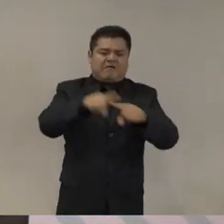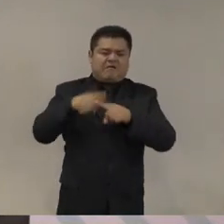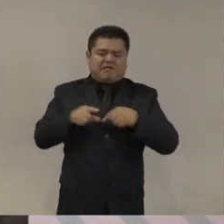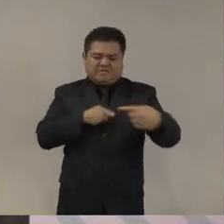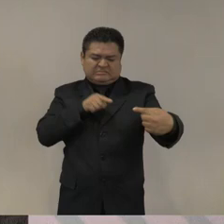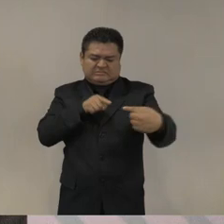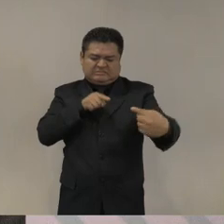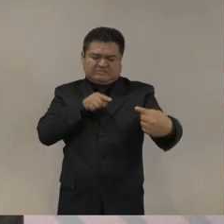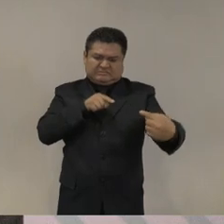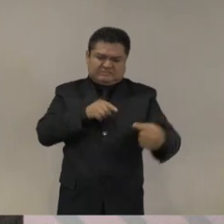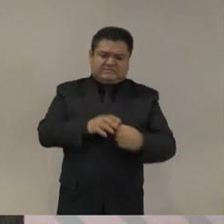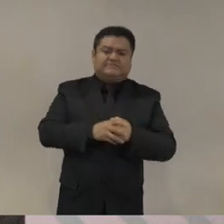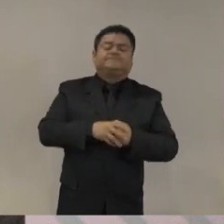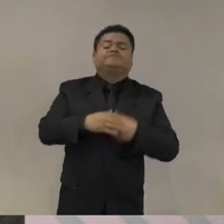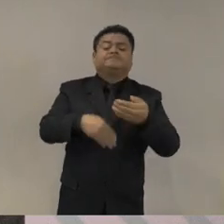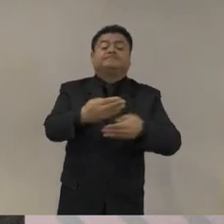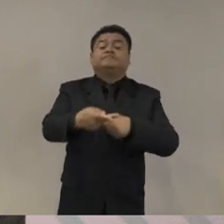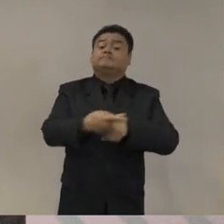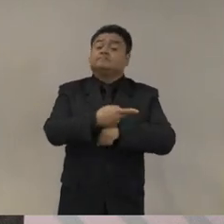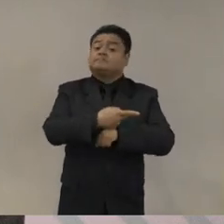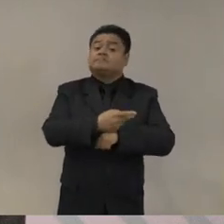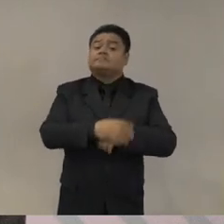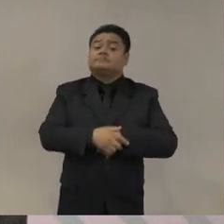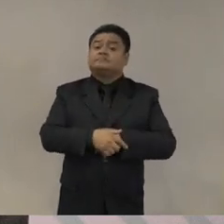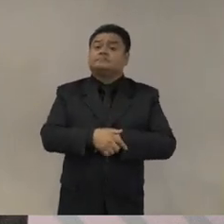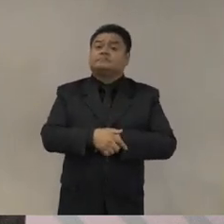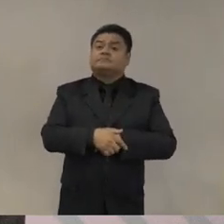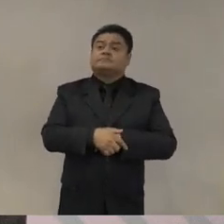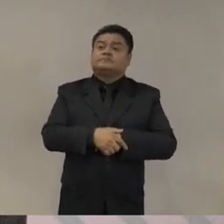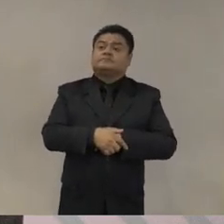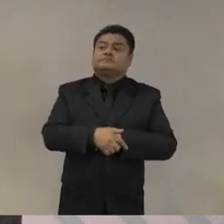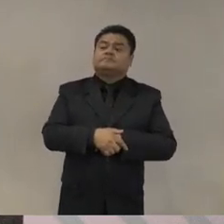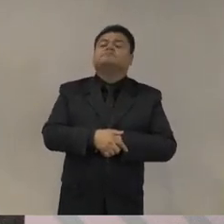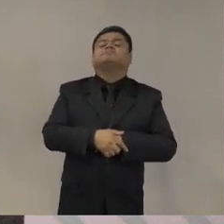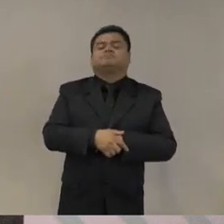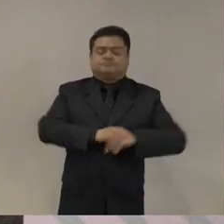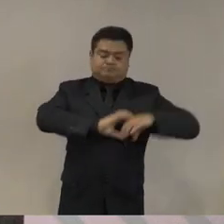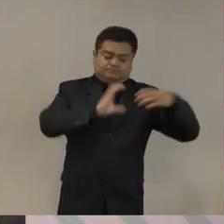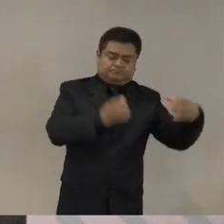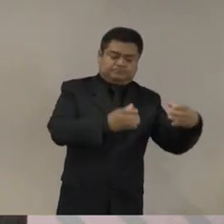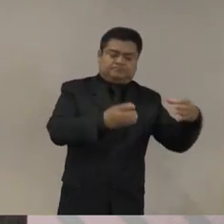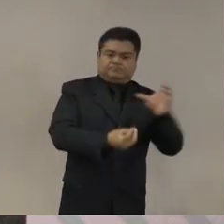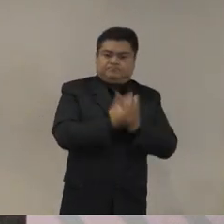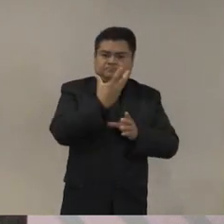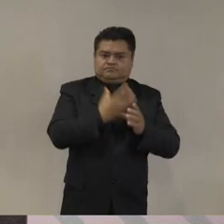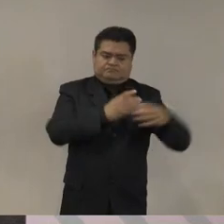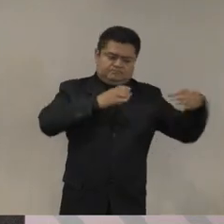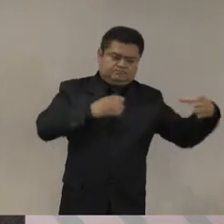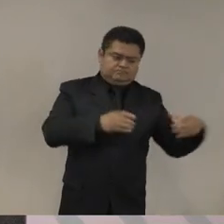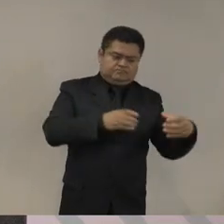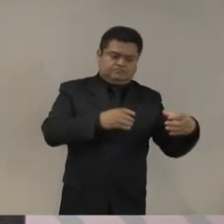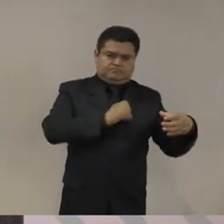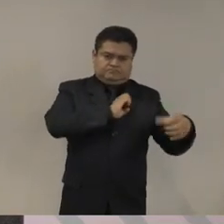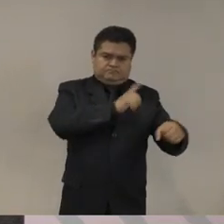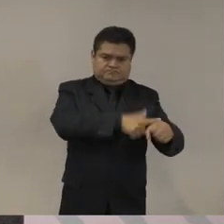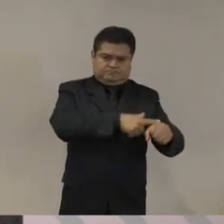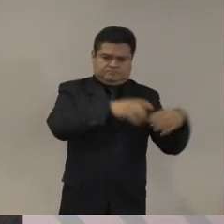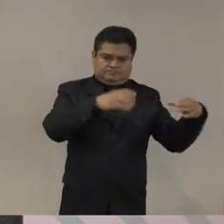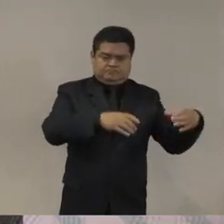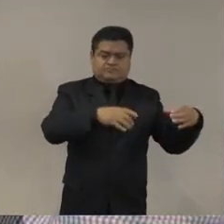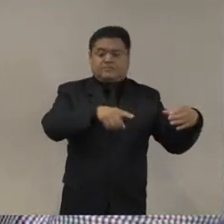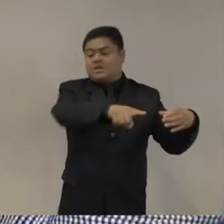entonces ¿qué ha sucedido a raíz de eso? llega se crea este nuevo cuerpo y las autoridades